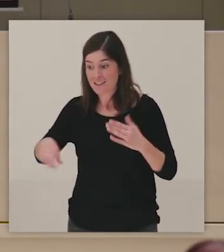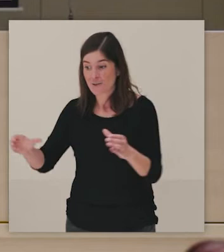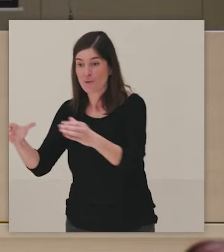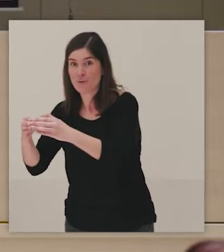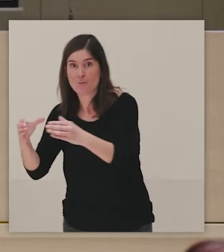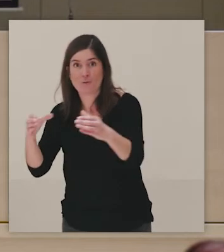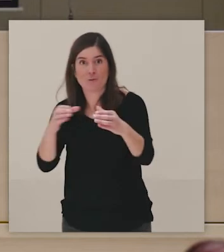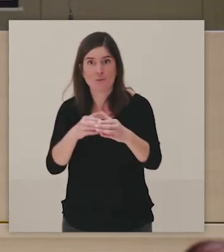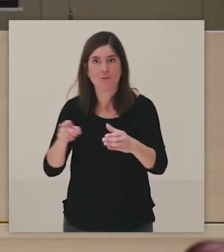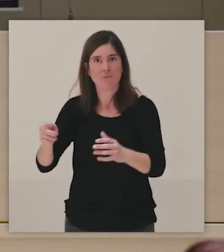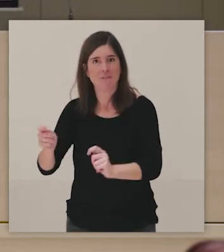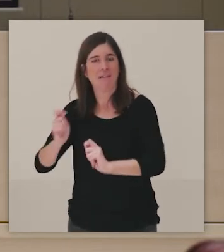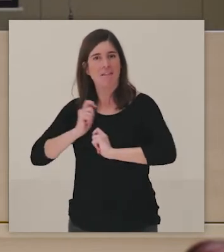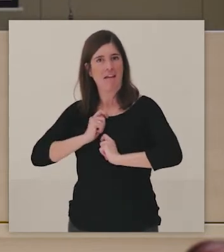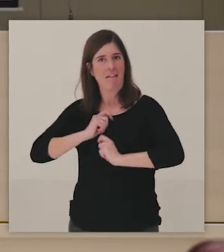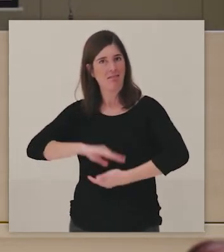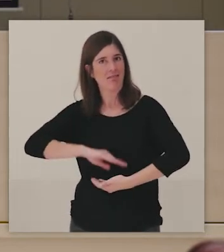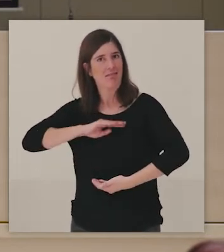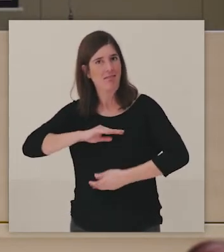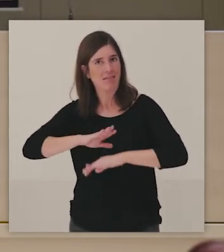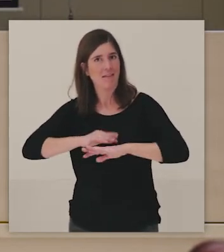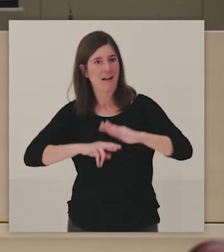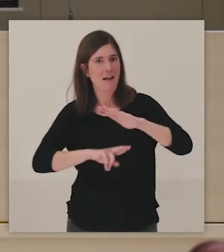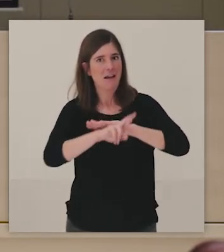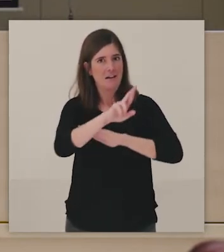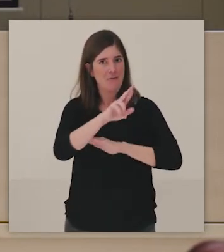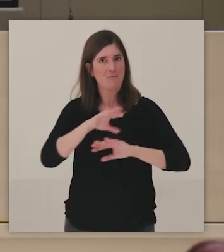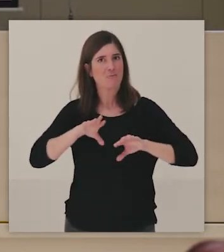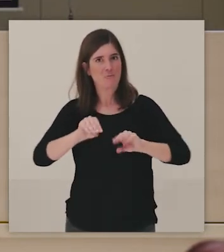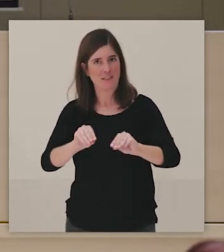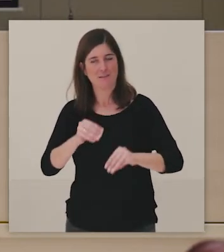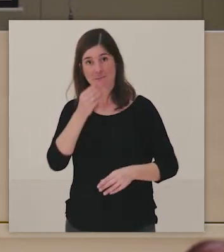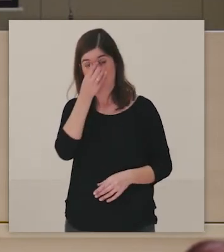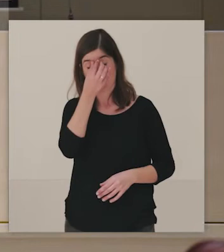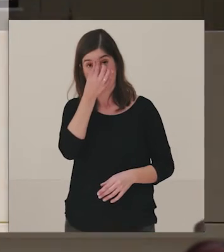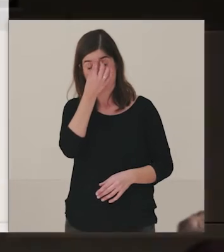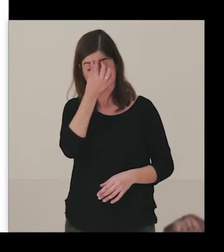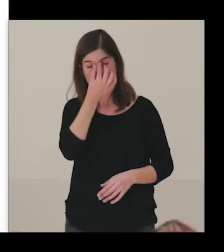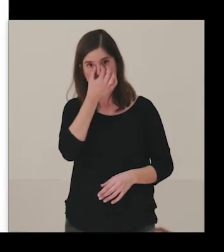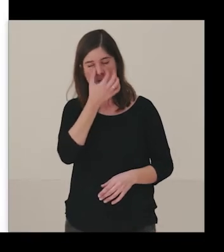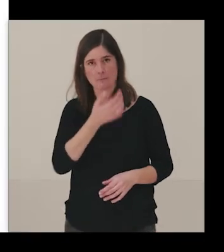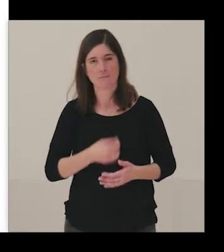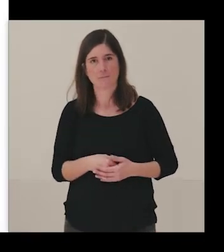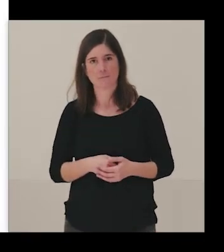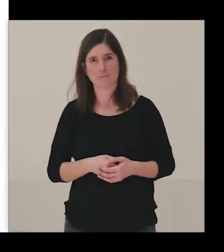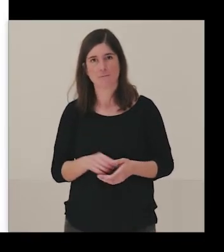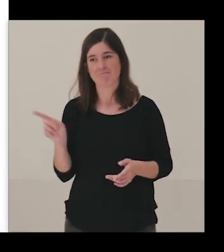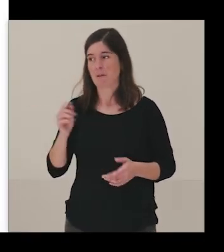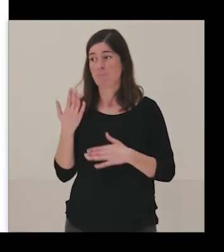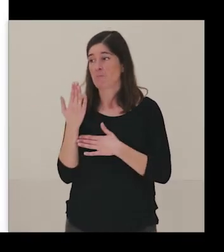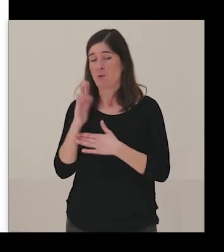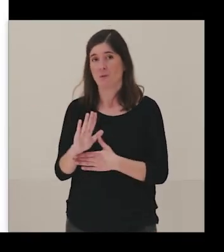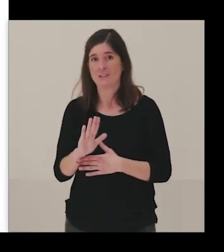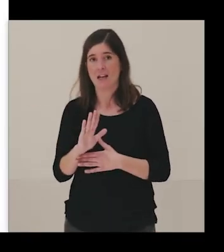ayudar a aprender también el uso de esos recursos, ¿no?, seguramente que nos van a aportar. Bueno, pues ahí veis también un poco la